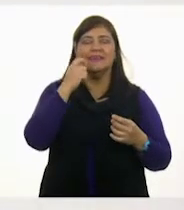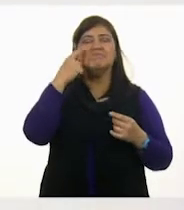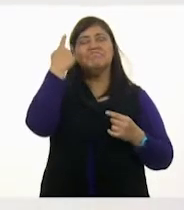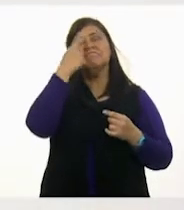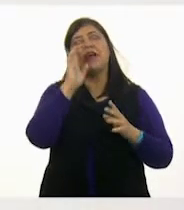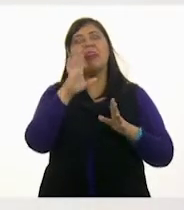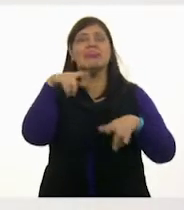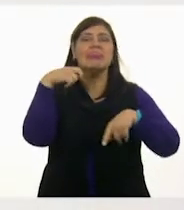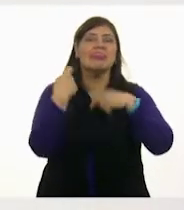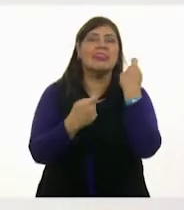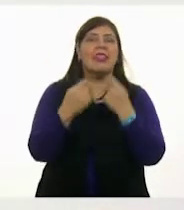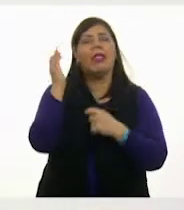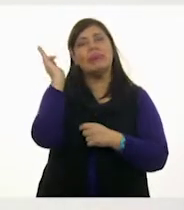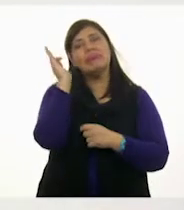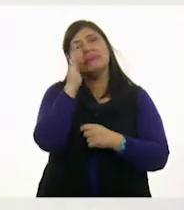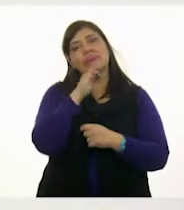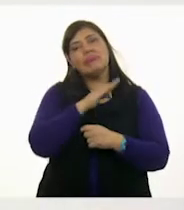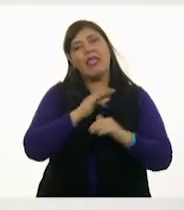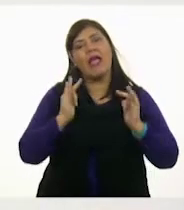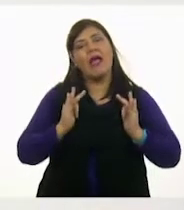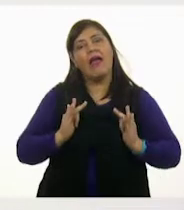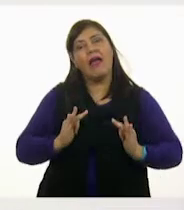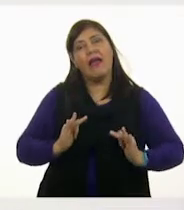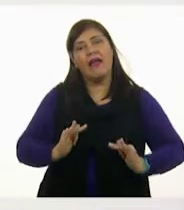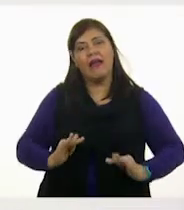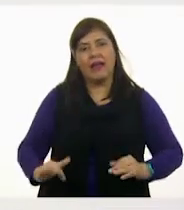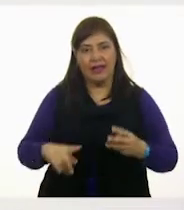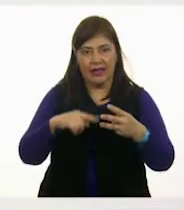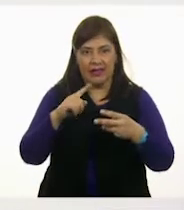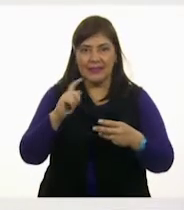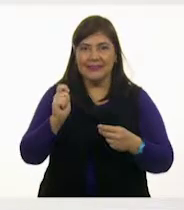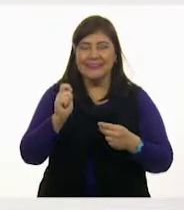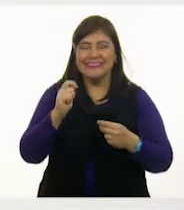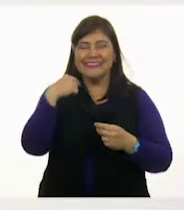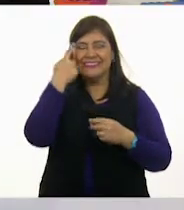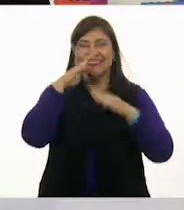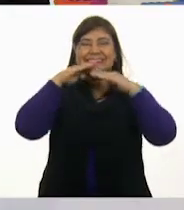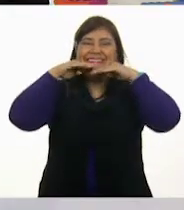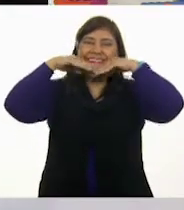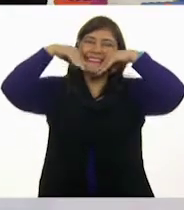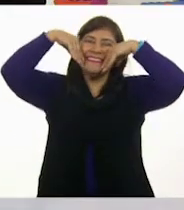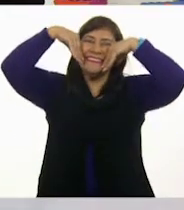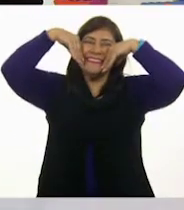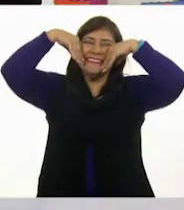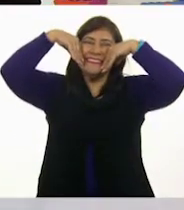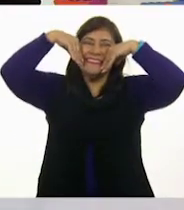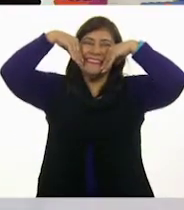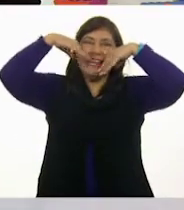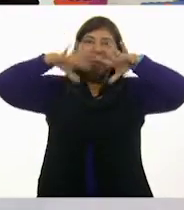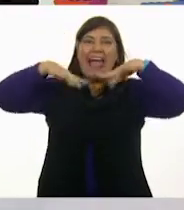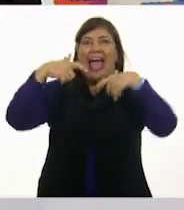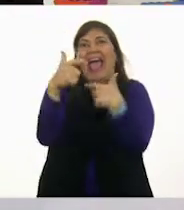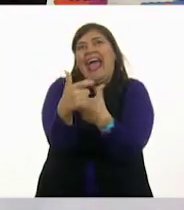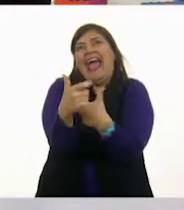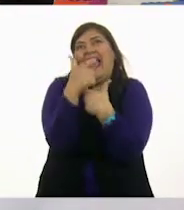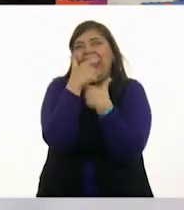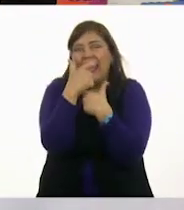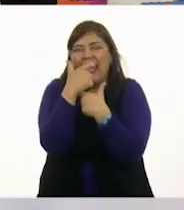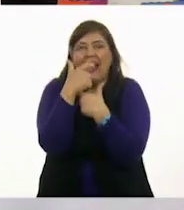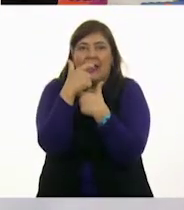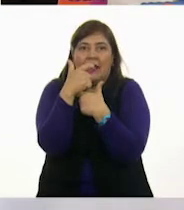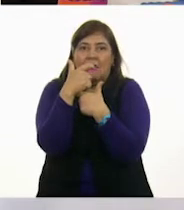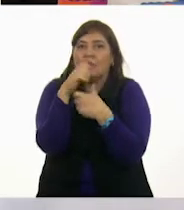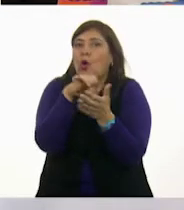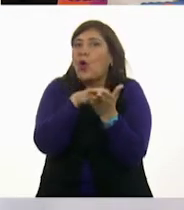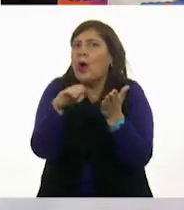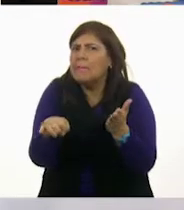relajan y aparece una sonrisa y a veces hasta una carcajada. Como por ejemplo,